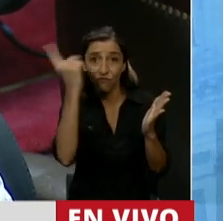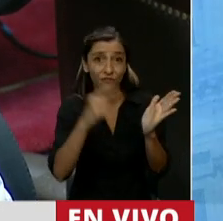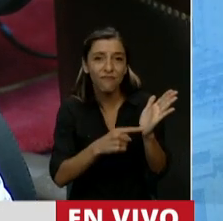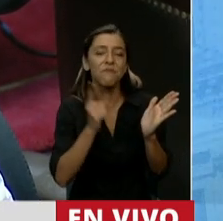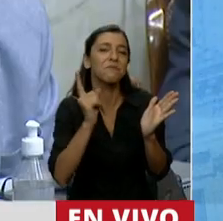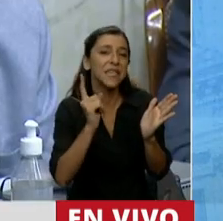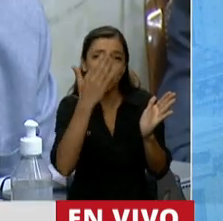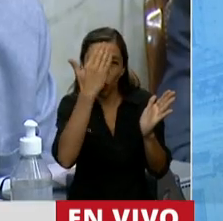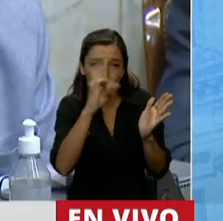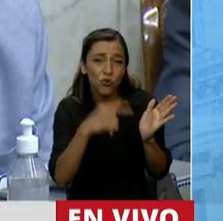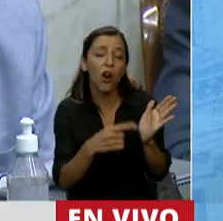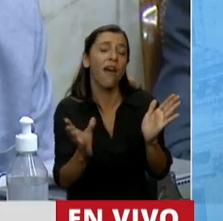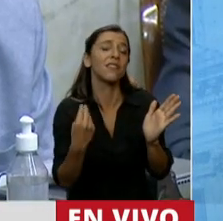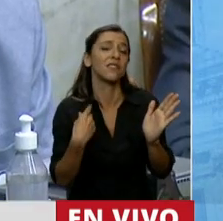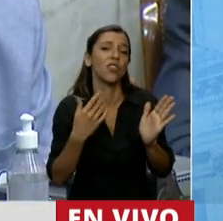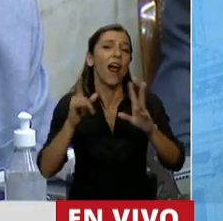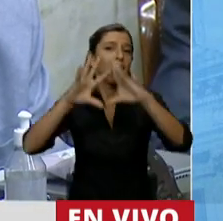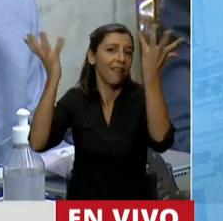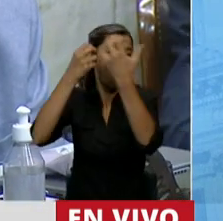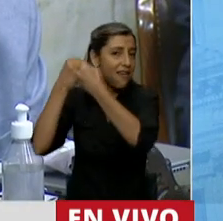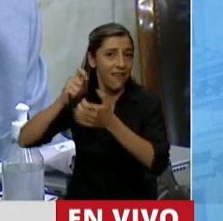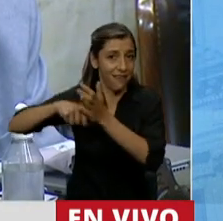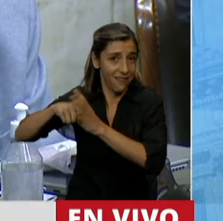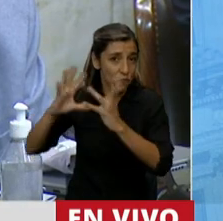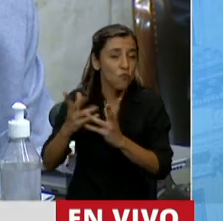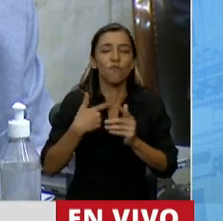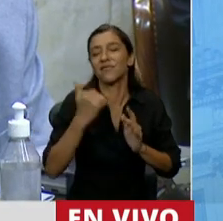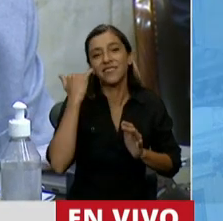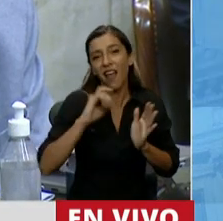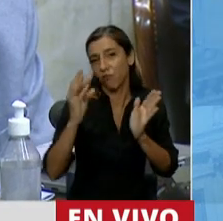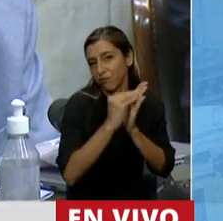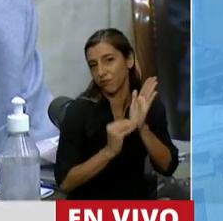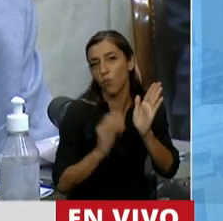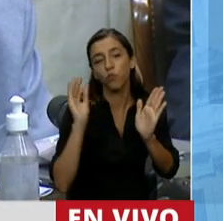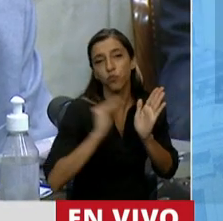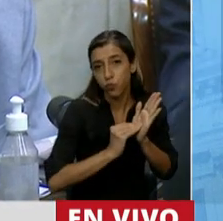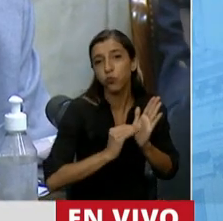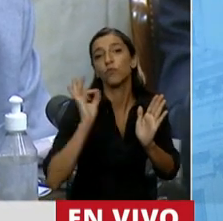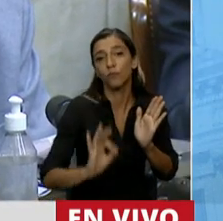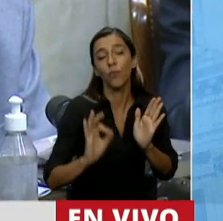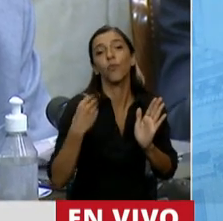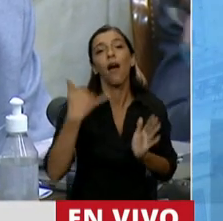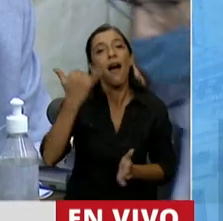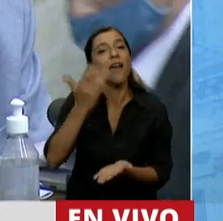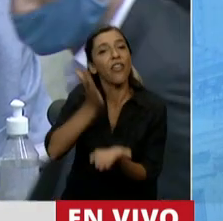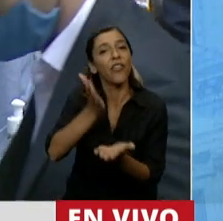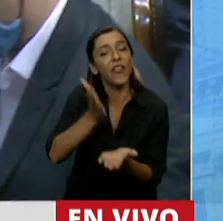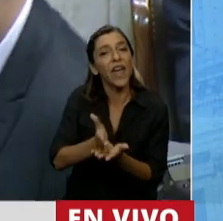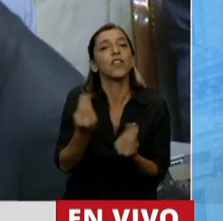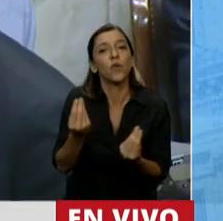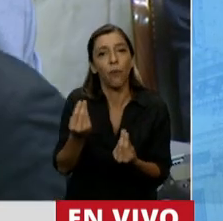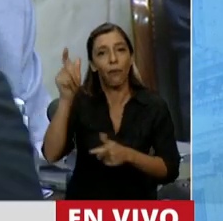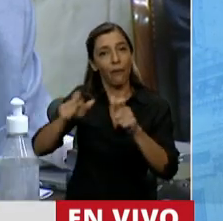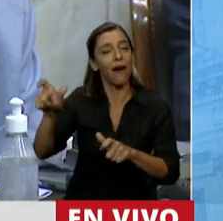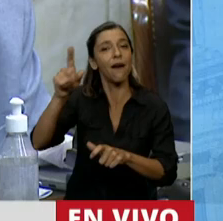Internacionales de Derechos Humanos. Pero sí quiero mencionar especialmente el derecho fundamental de no discriminación de la mujer